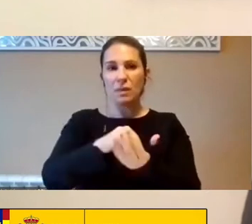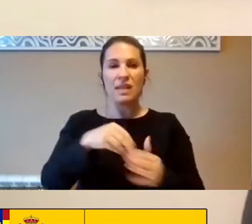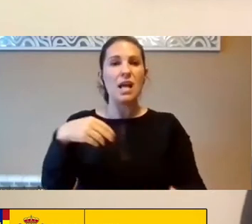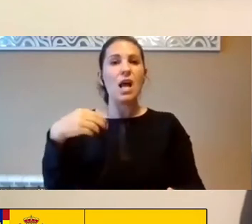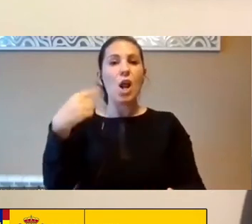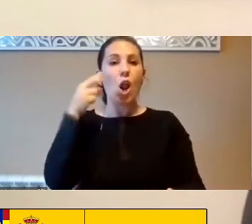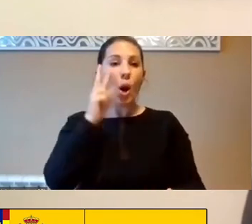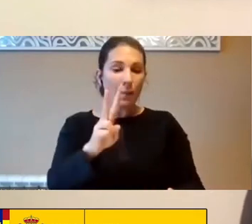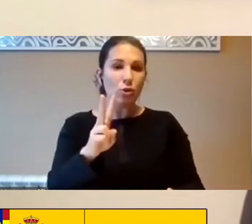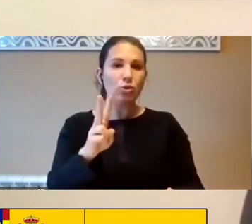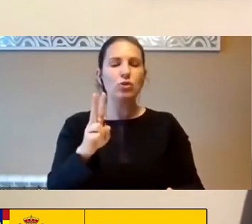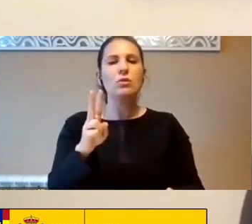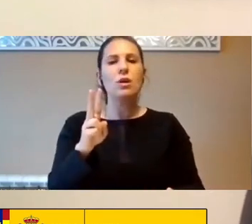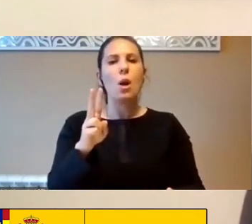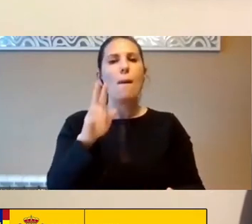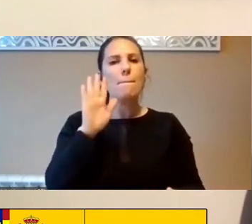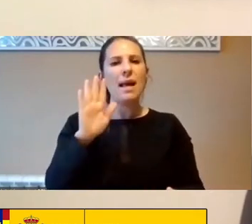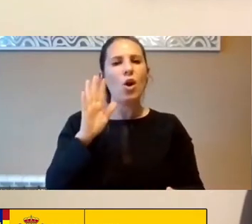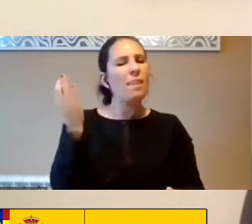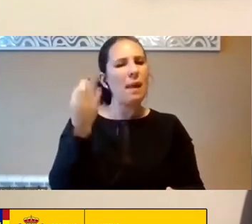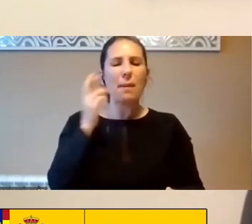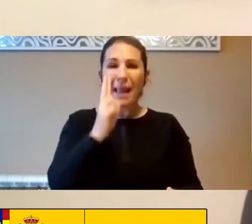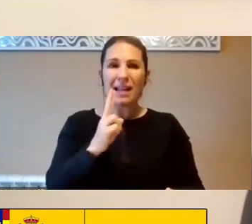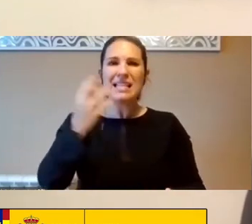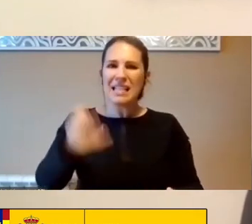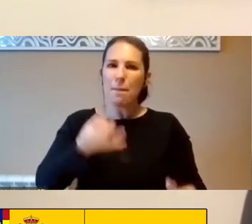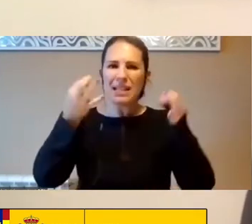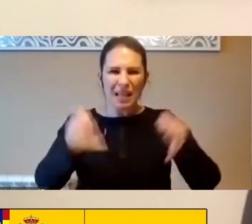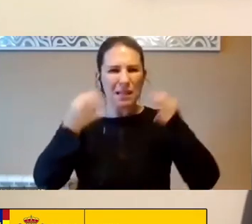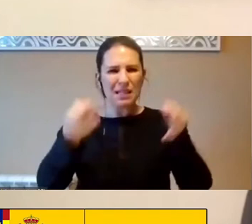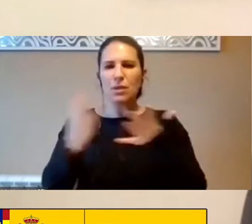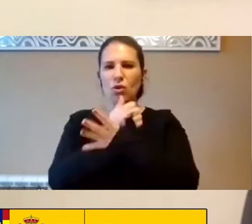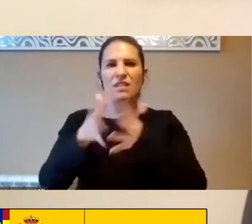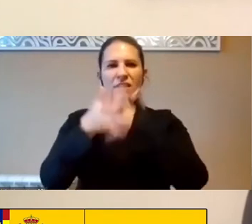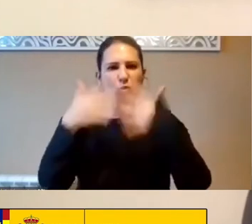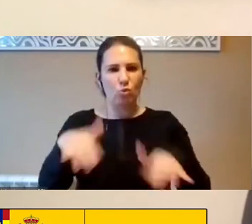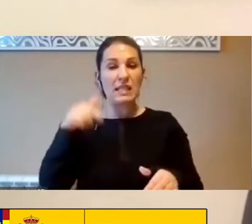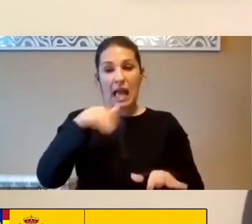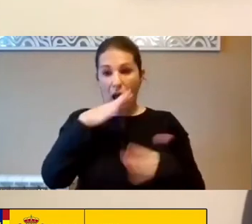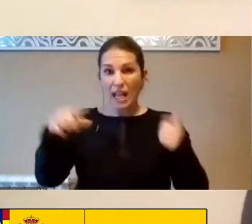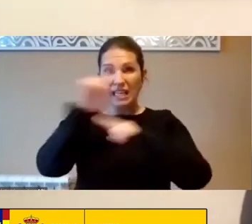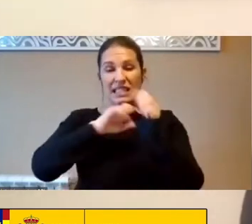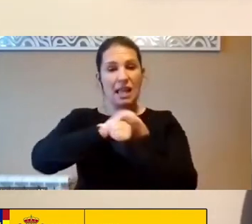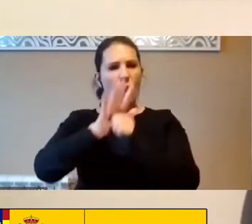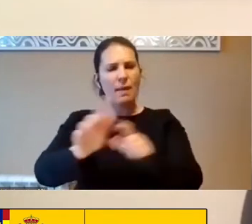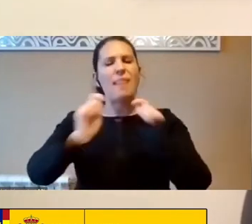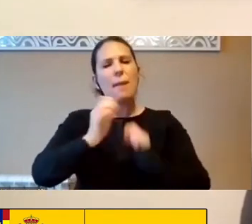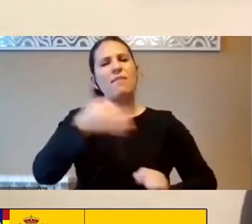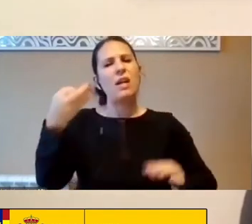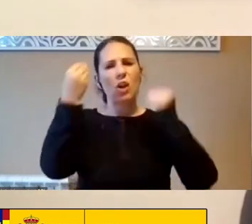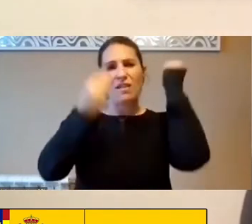Pero No Se Tiene Que Ver También Desde Las Infraestructuras Y Esta Crisis De COVID Nos Da La Gran Reflexión De